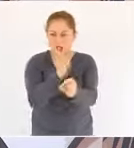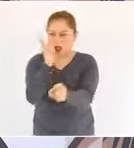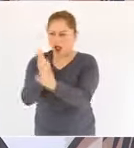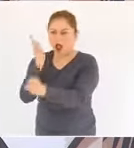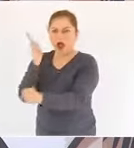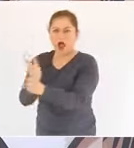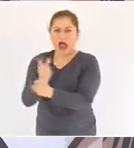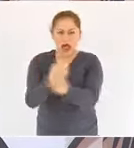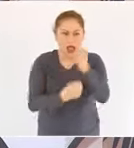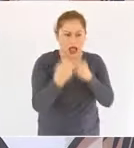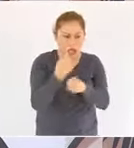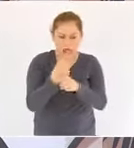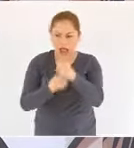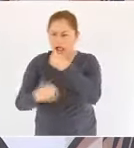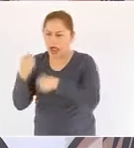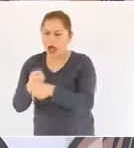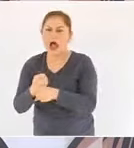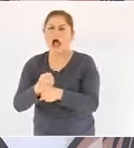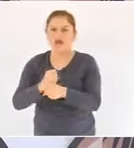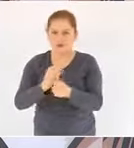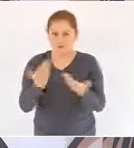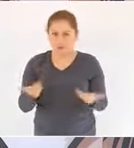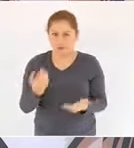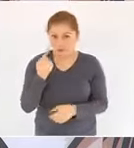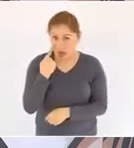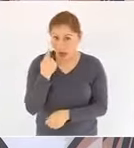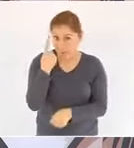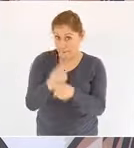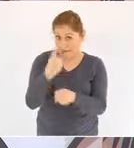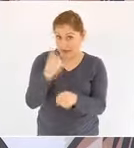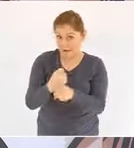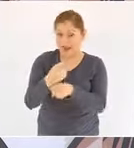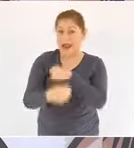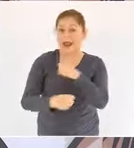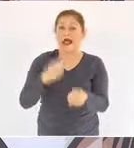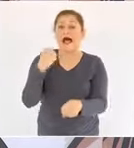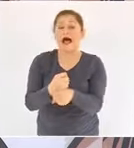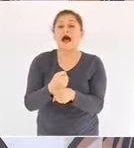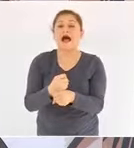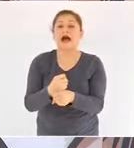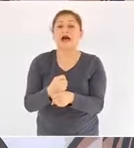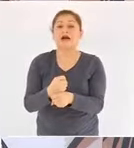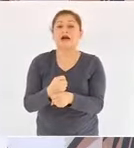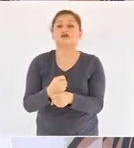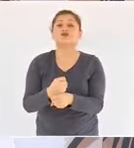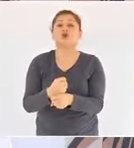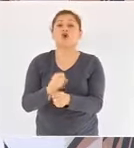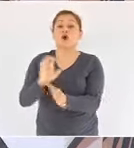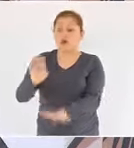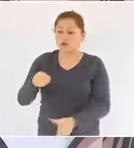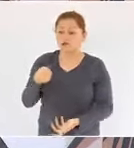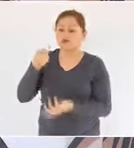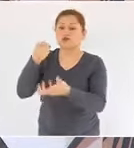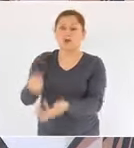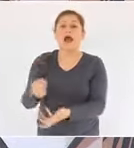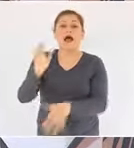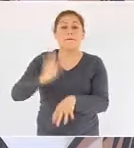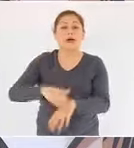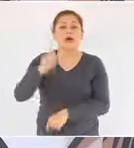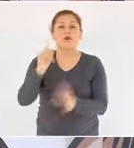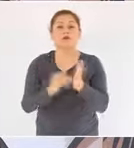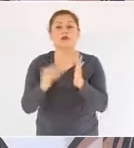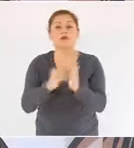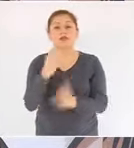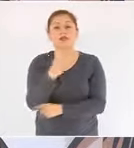año. En el primer año, se adicionó un millón trescientos mil barriles de petróleo